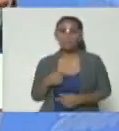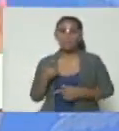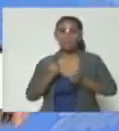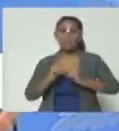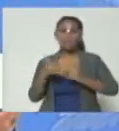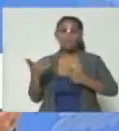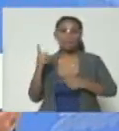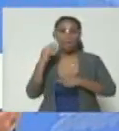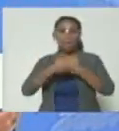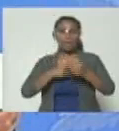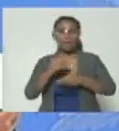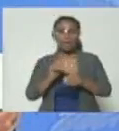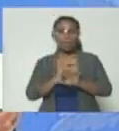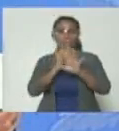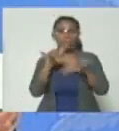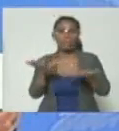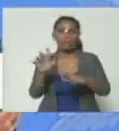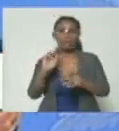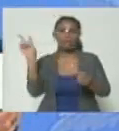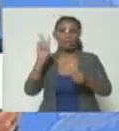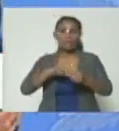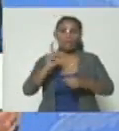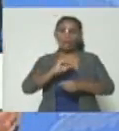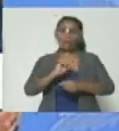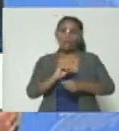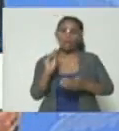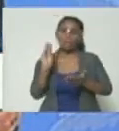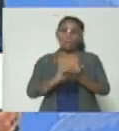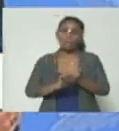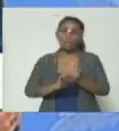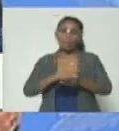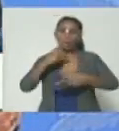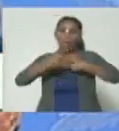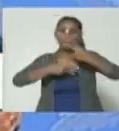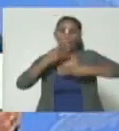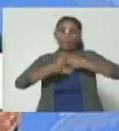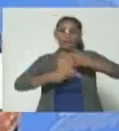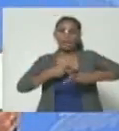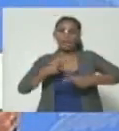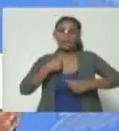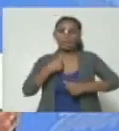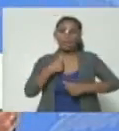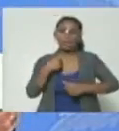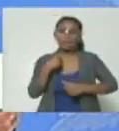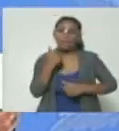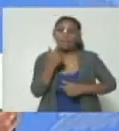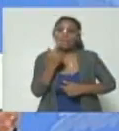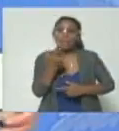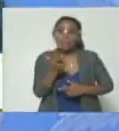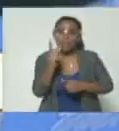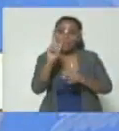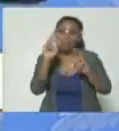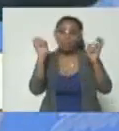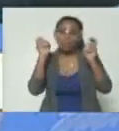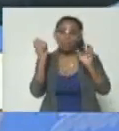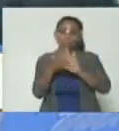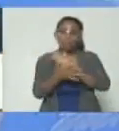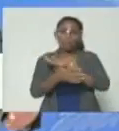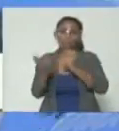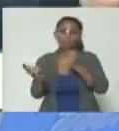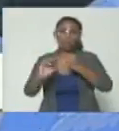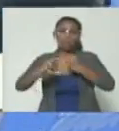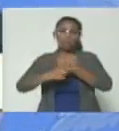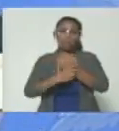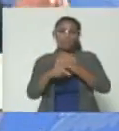desbordar la violencia no están en la política cuando me refieres a Juan Guaidó anda a preguntarle a cualquier